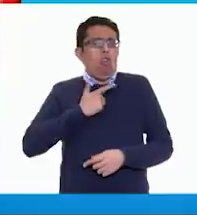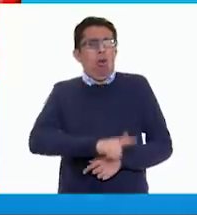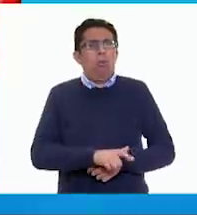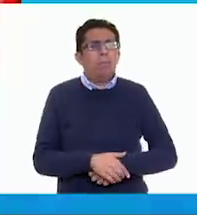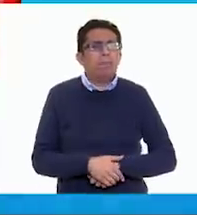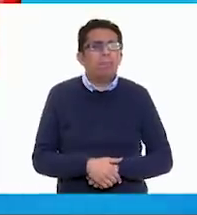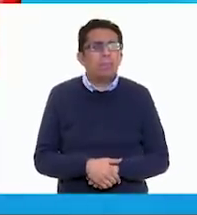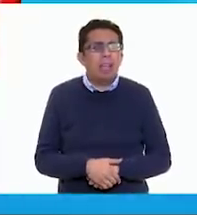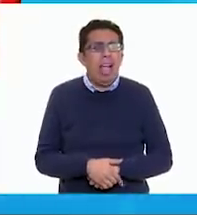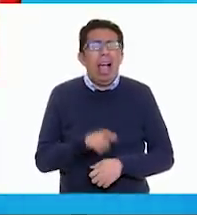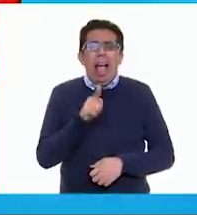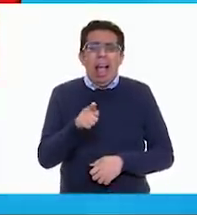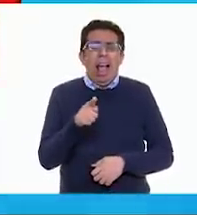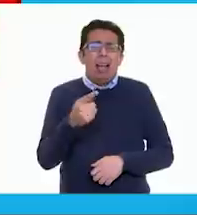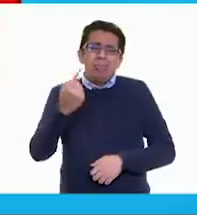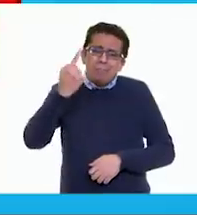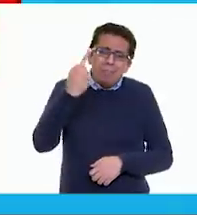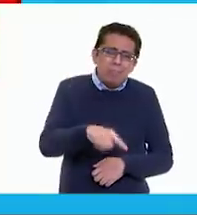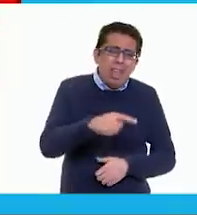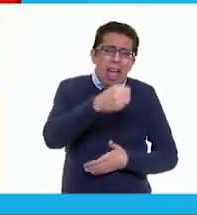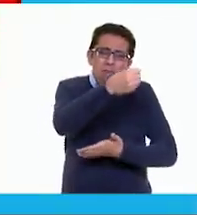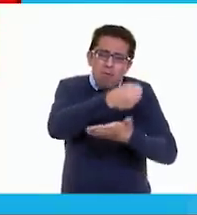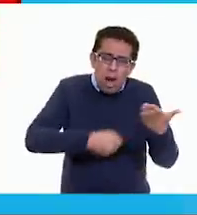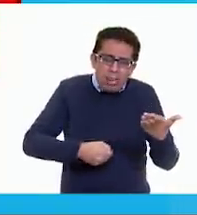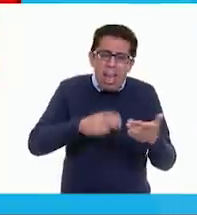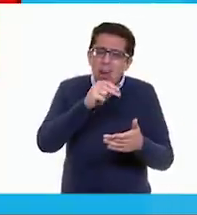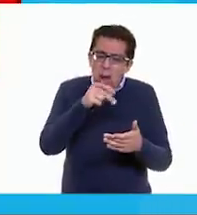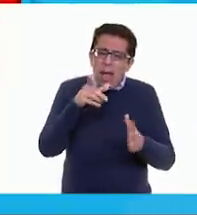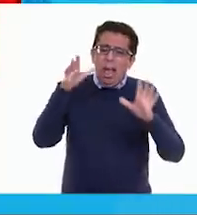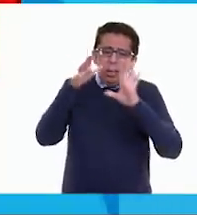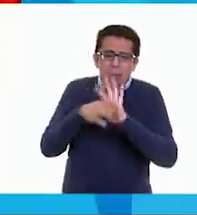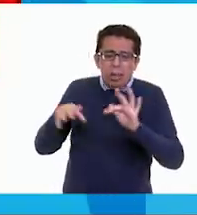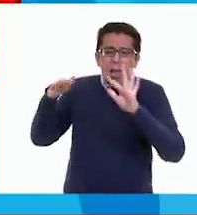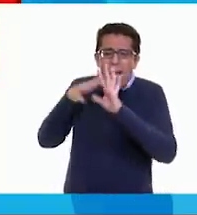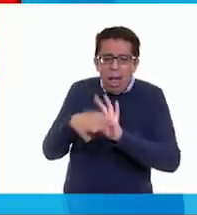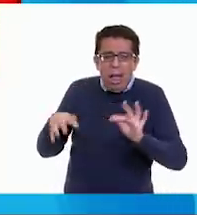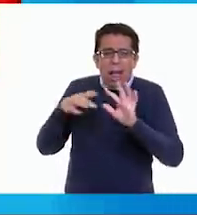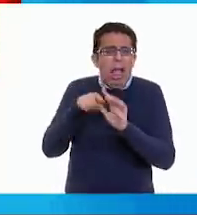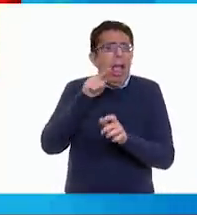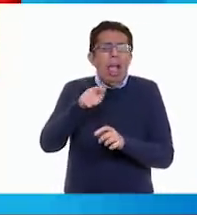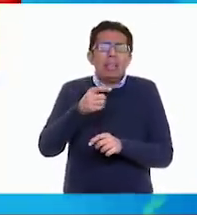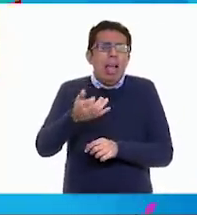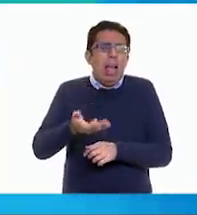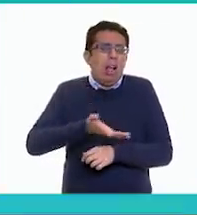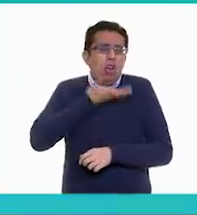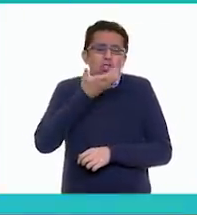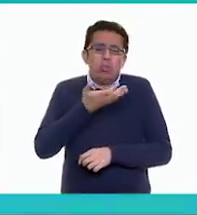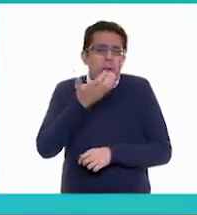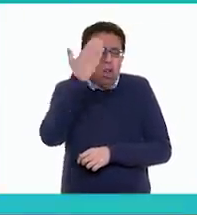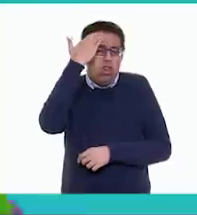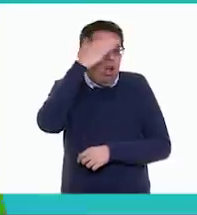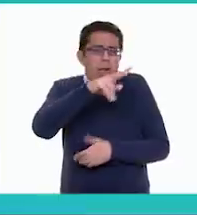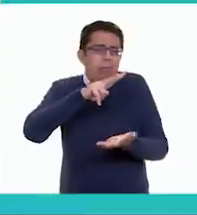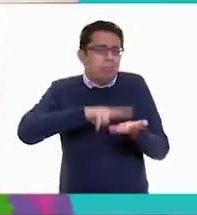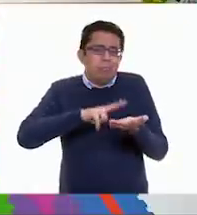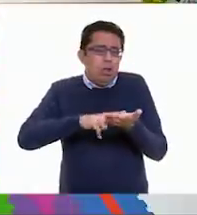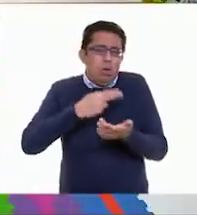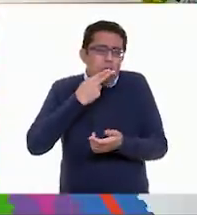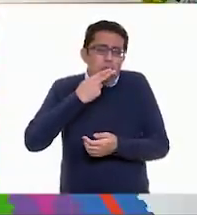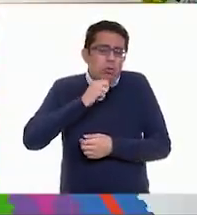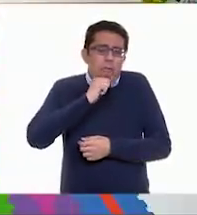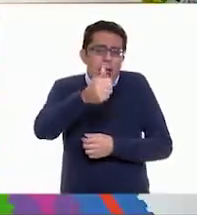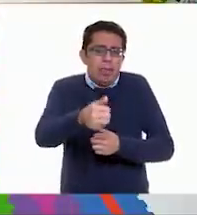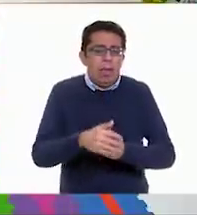Es que no hay que imponerlo. Tienes que explicarlo. Como ella no conoce esa tradición, pues no lo valora. Ah,